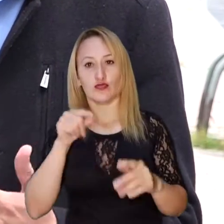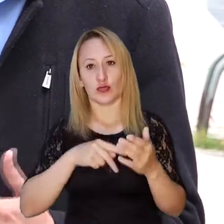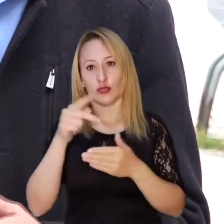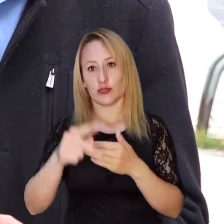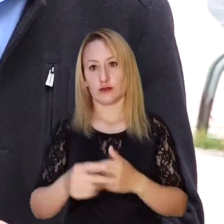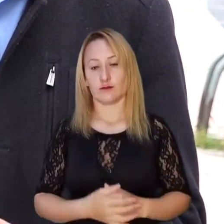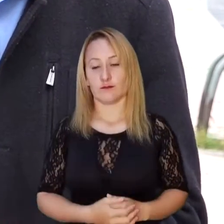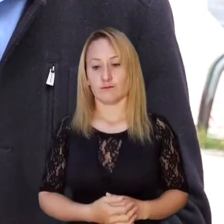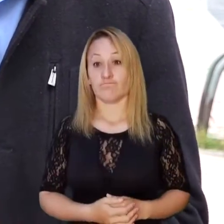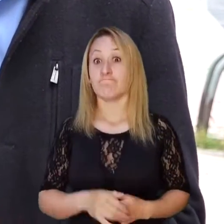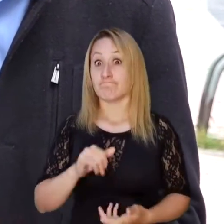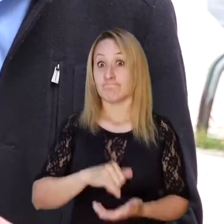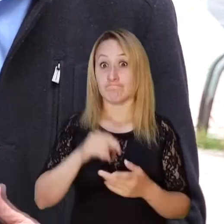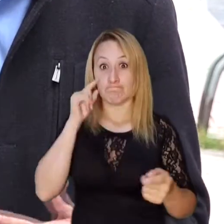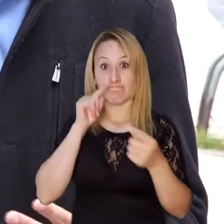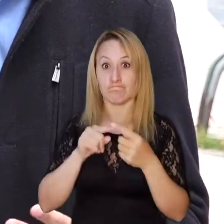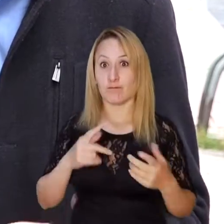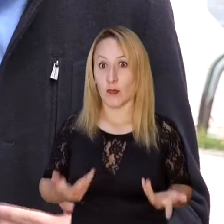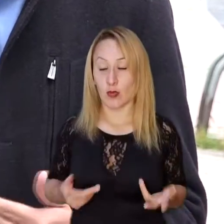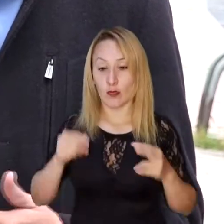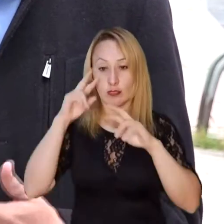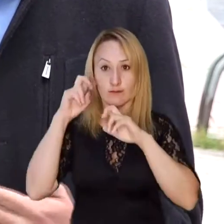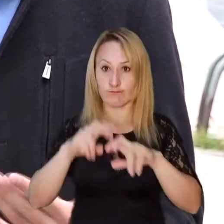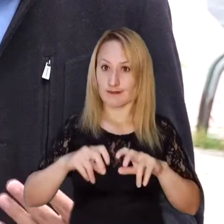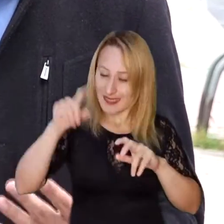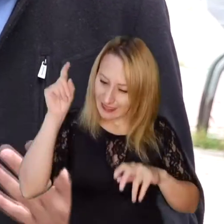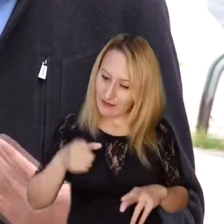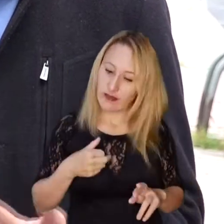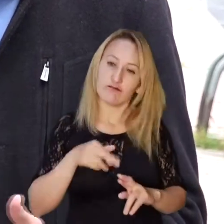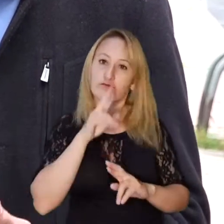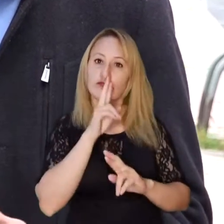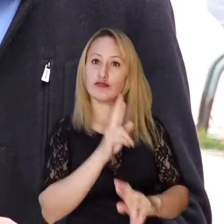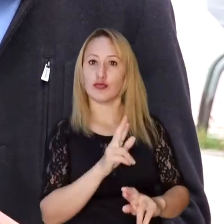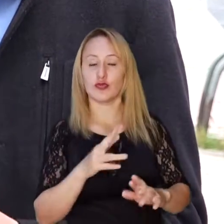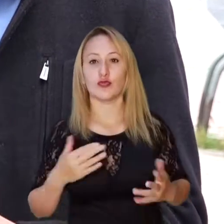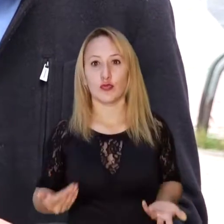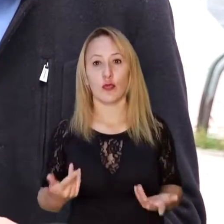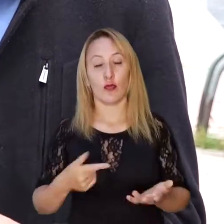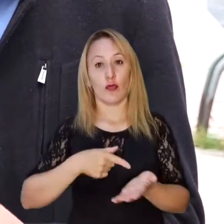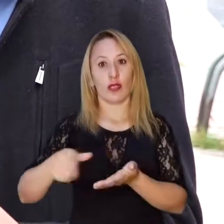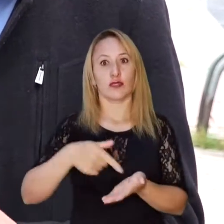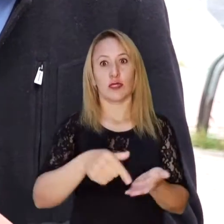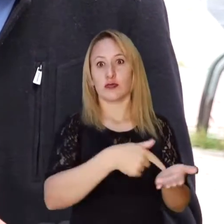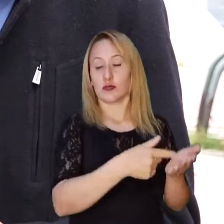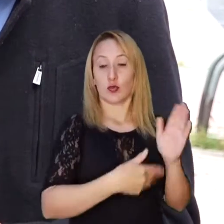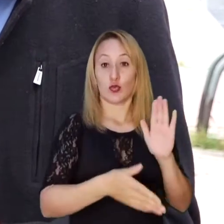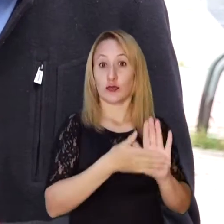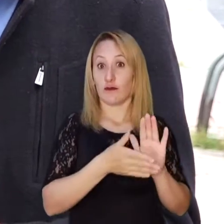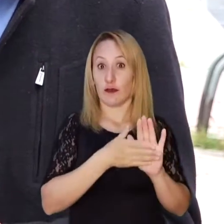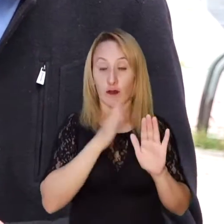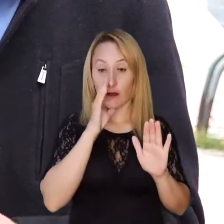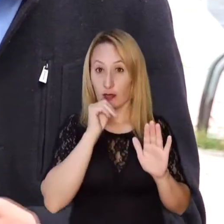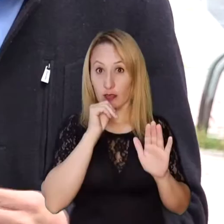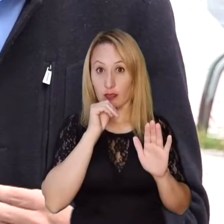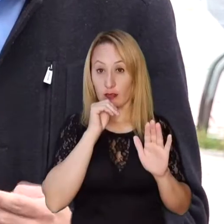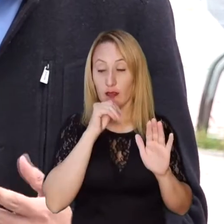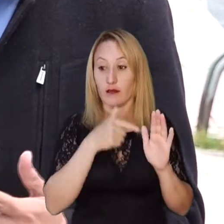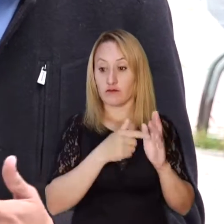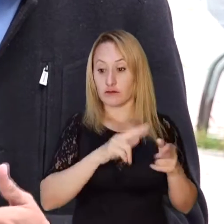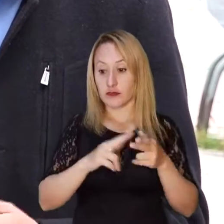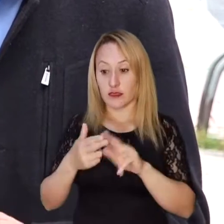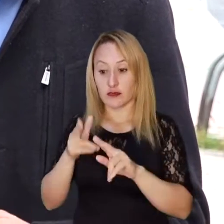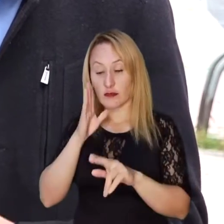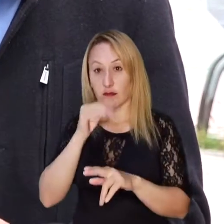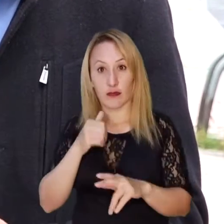directa con el proyecto. En ese sentido, pues las investigaciones deben arrojar si esos gastos no estaban justificados, es decir,